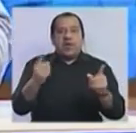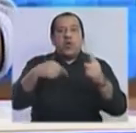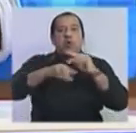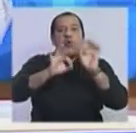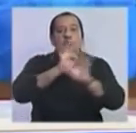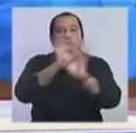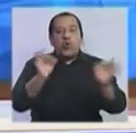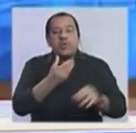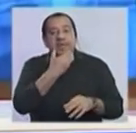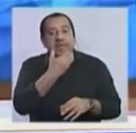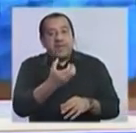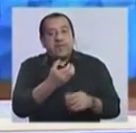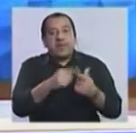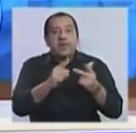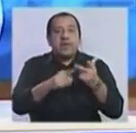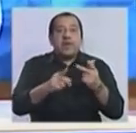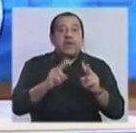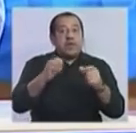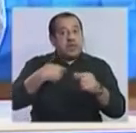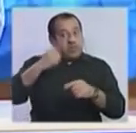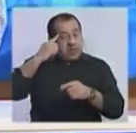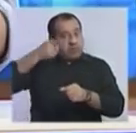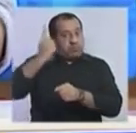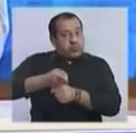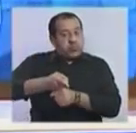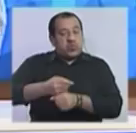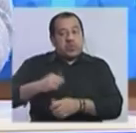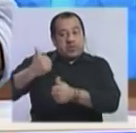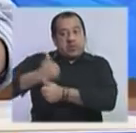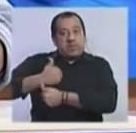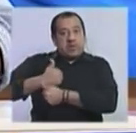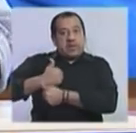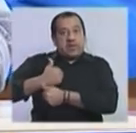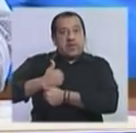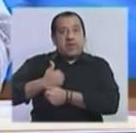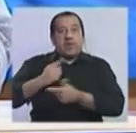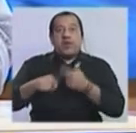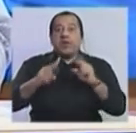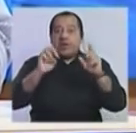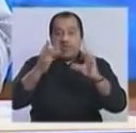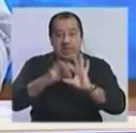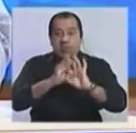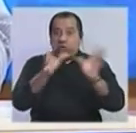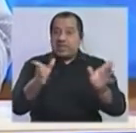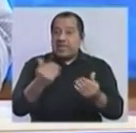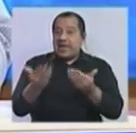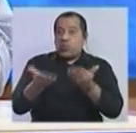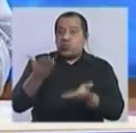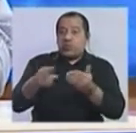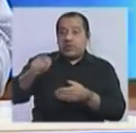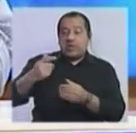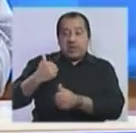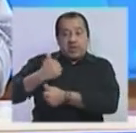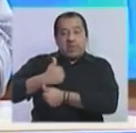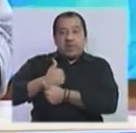y la lógica autoritaria y a veces es cuestionadora de los aspectos democráticos y de la justicia como es de